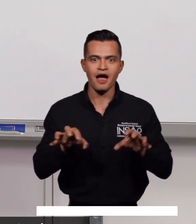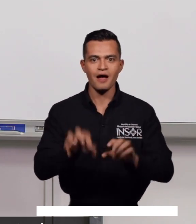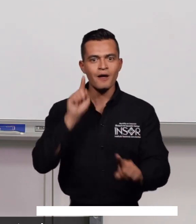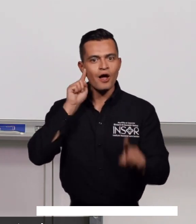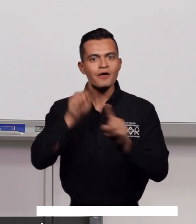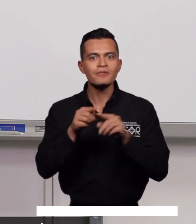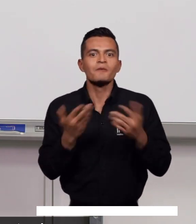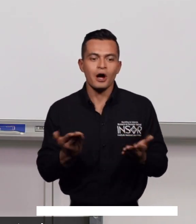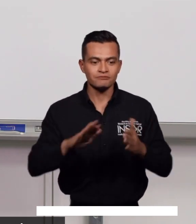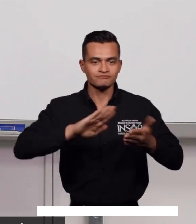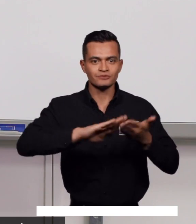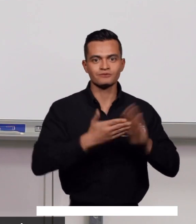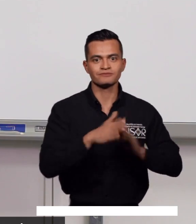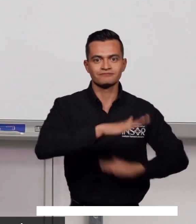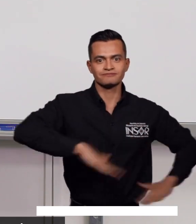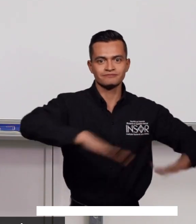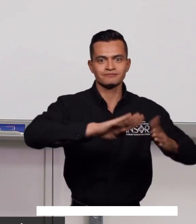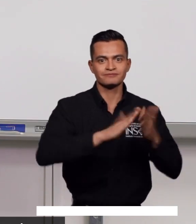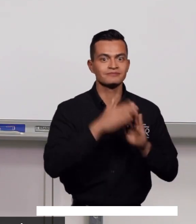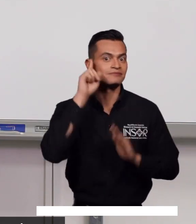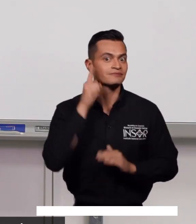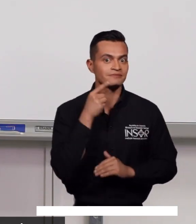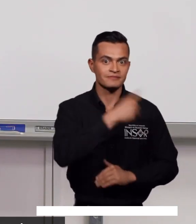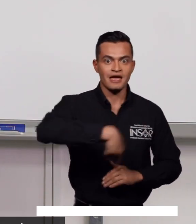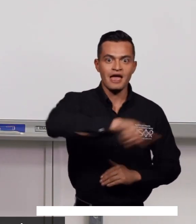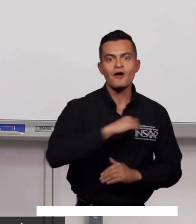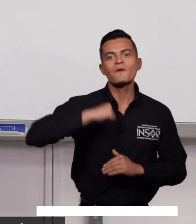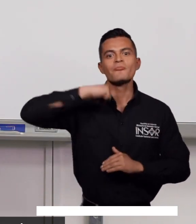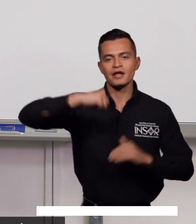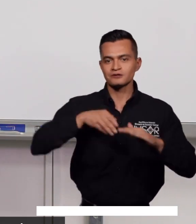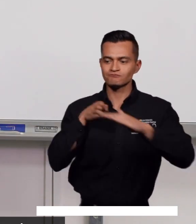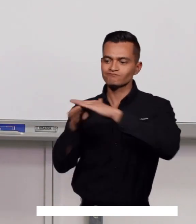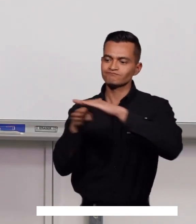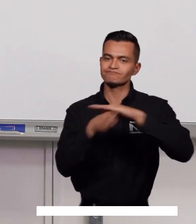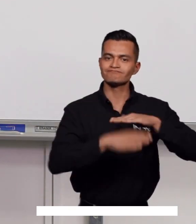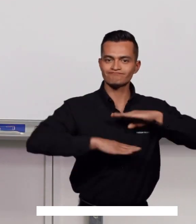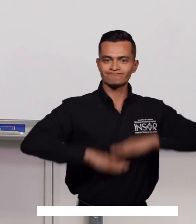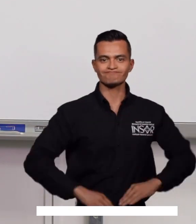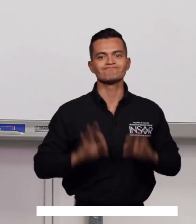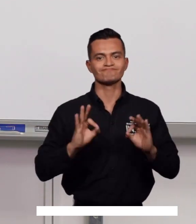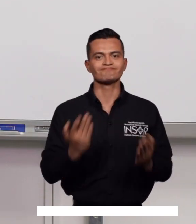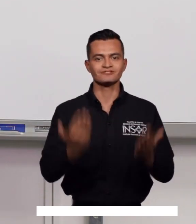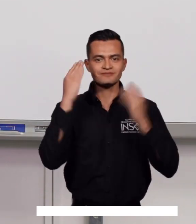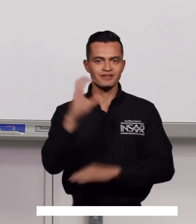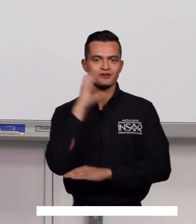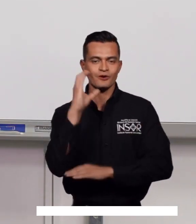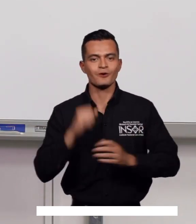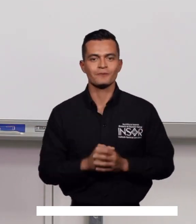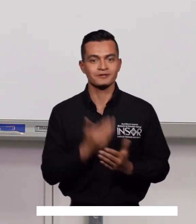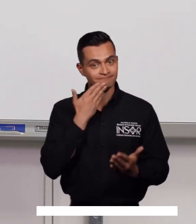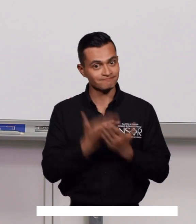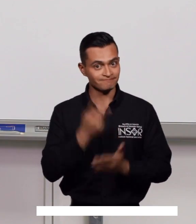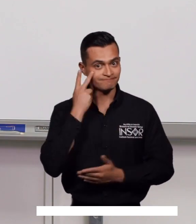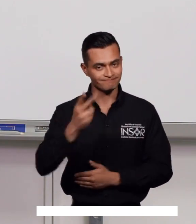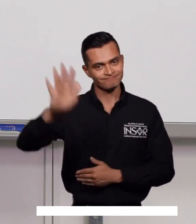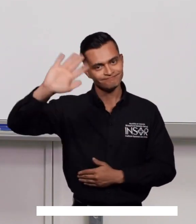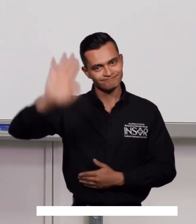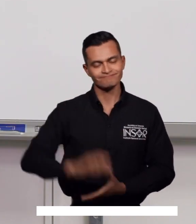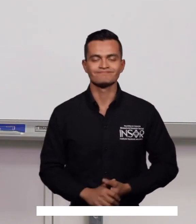así poder viabilizar el ejercicio de derechos de la población sorda en Colombia. Muchas gracias y hasta una nueva oportunidad.